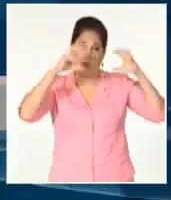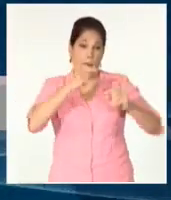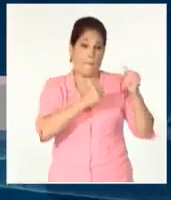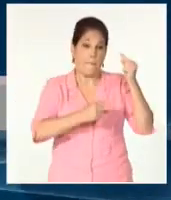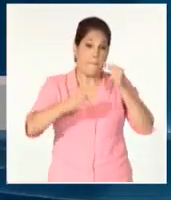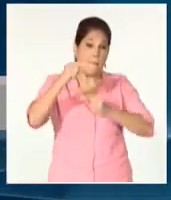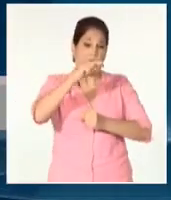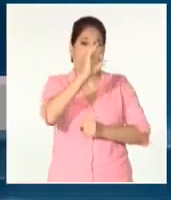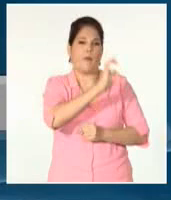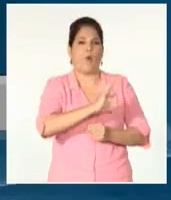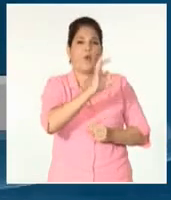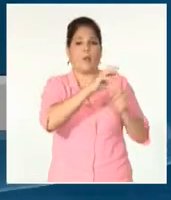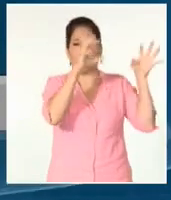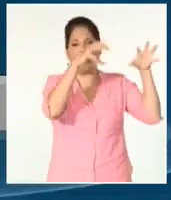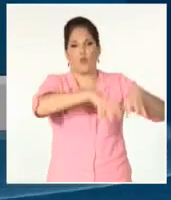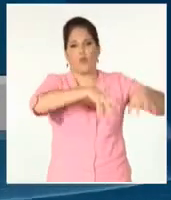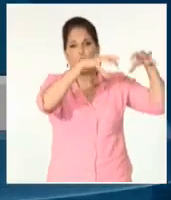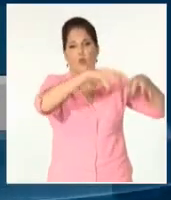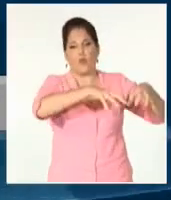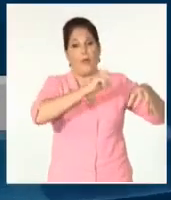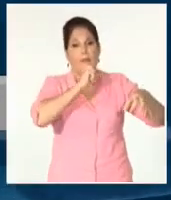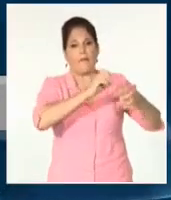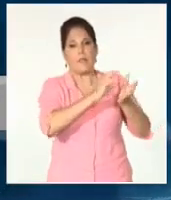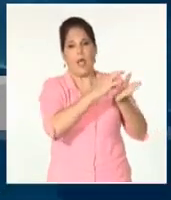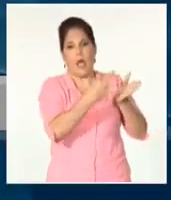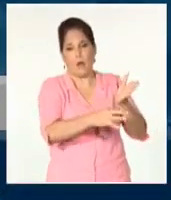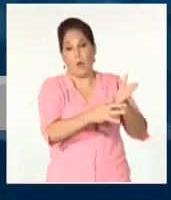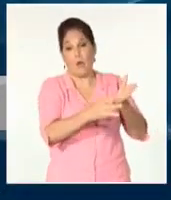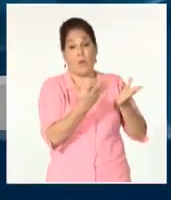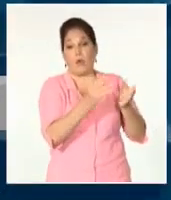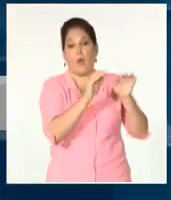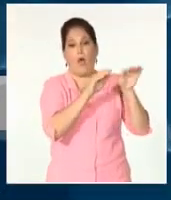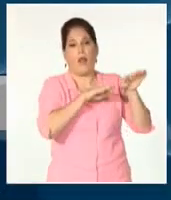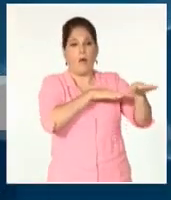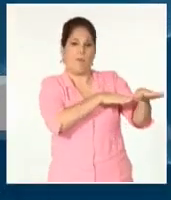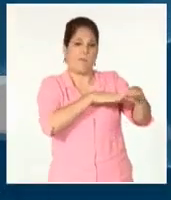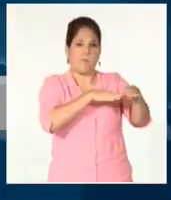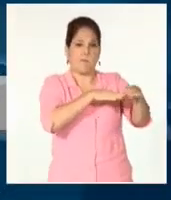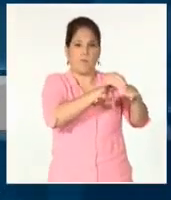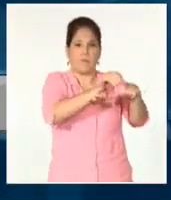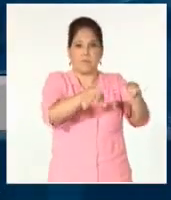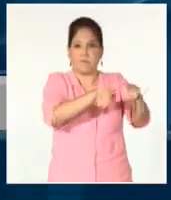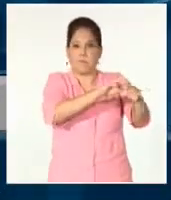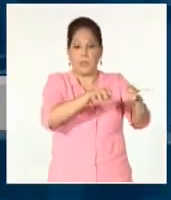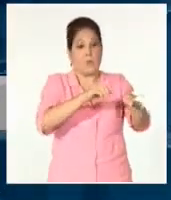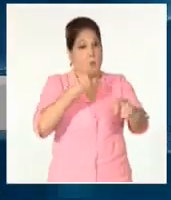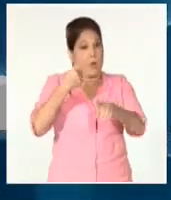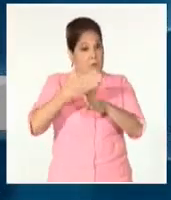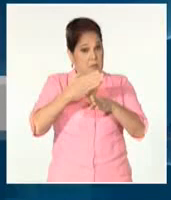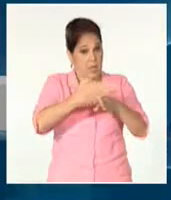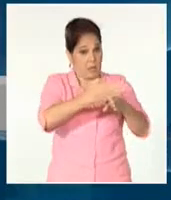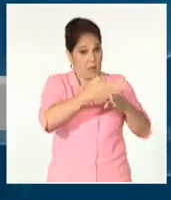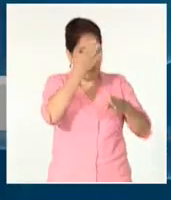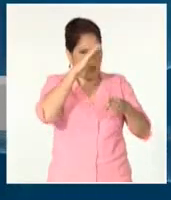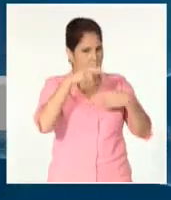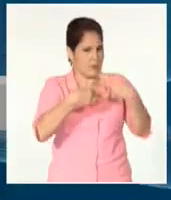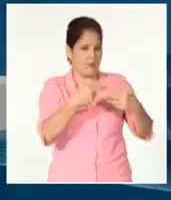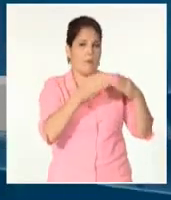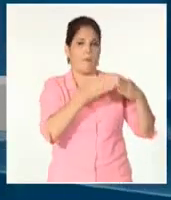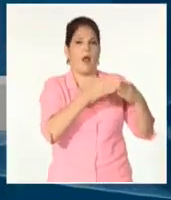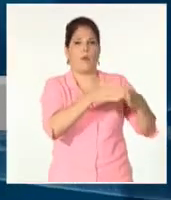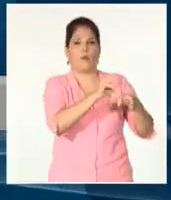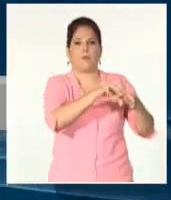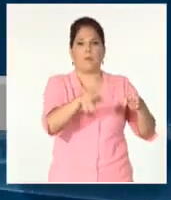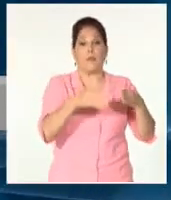provincias orientales, en particular, bueno, la descarga del barco en Santiago de Cuy, la propia distribución. En